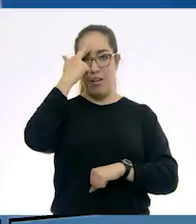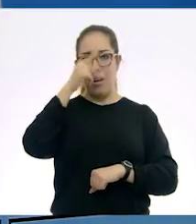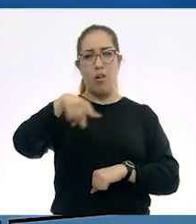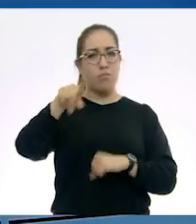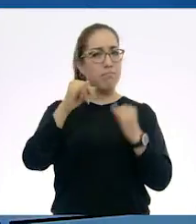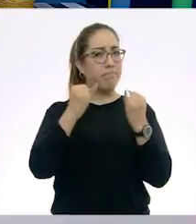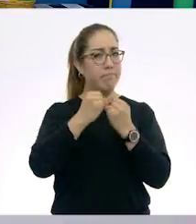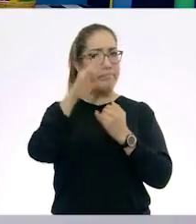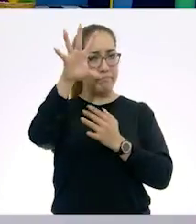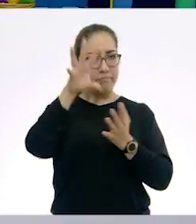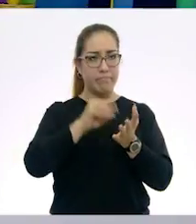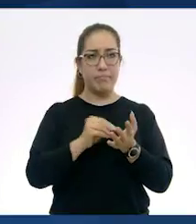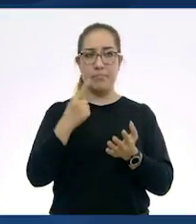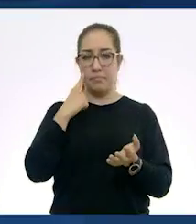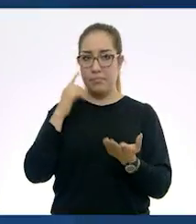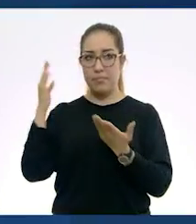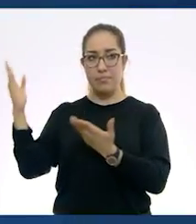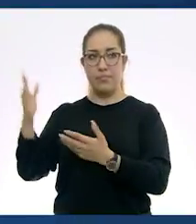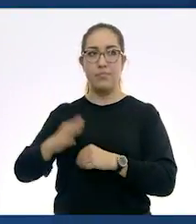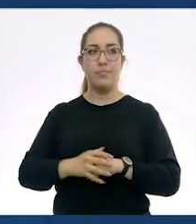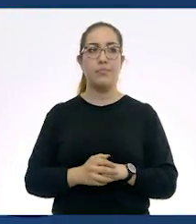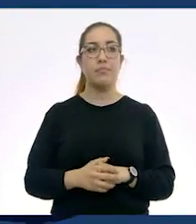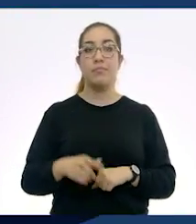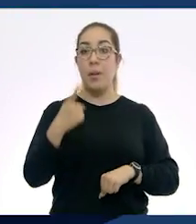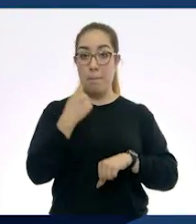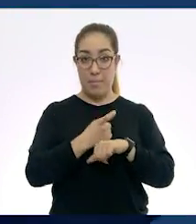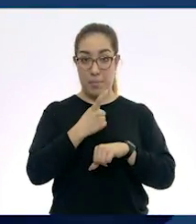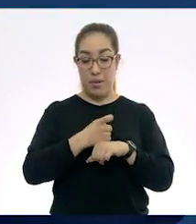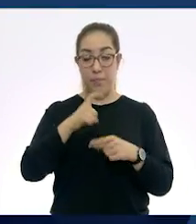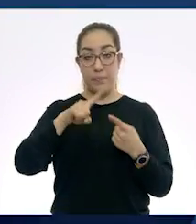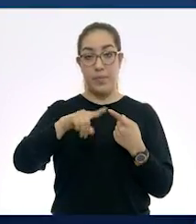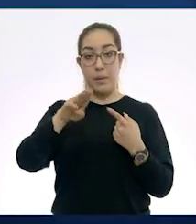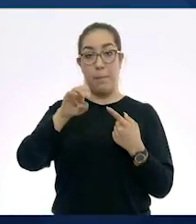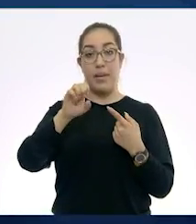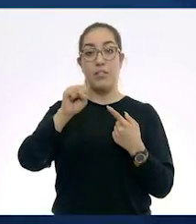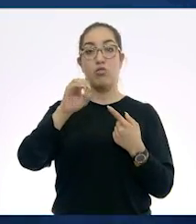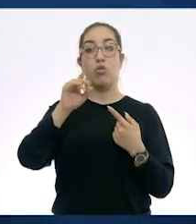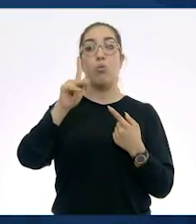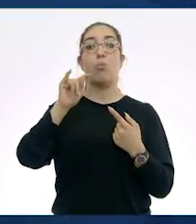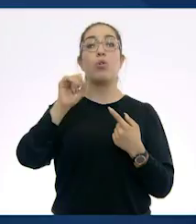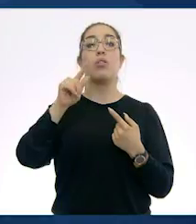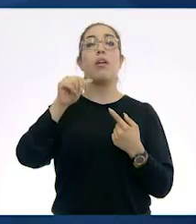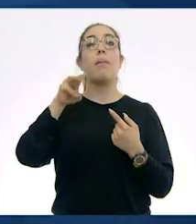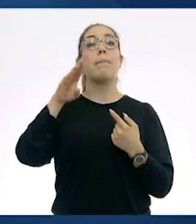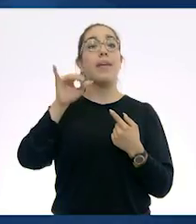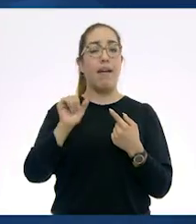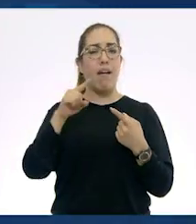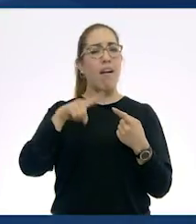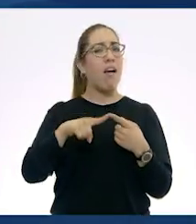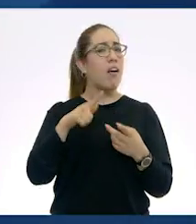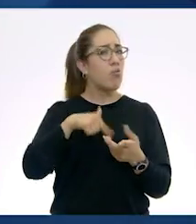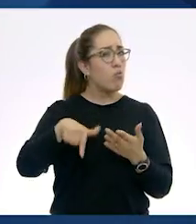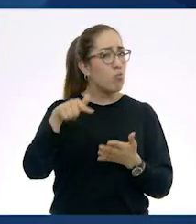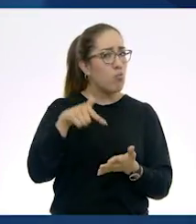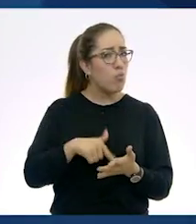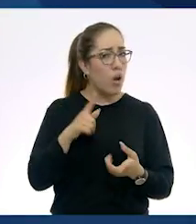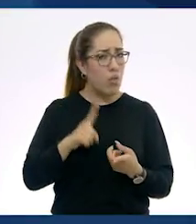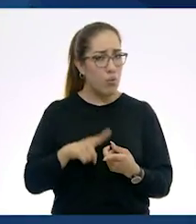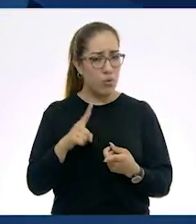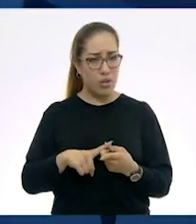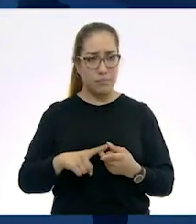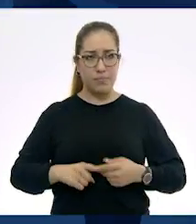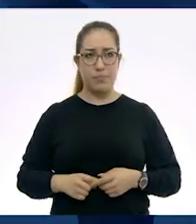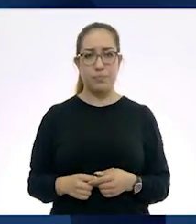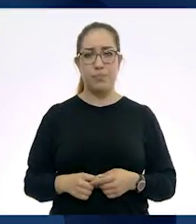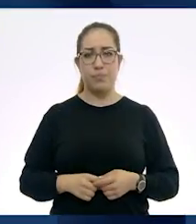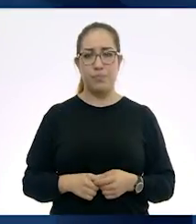su cuaderno. Así que vamos. Primero hablamos de Mesopotamia. Y Mesopotamia se desarrolló a la